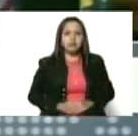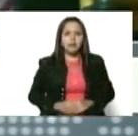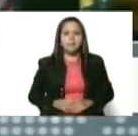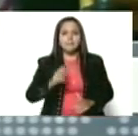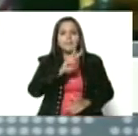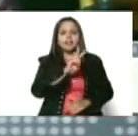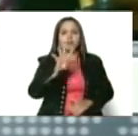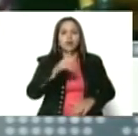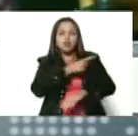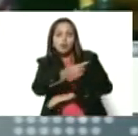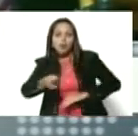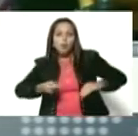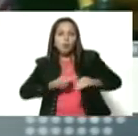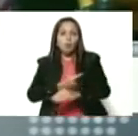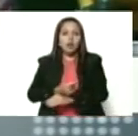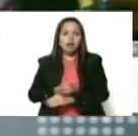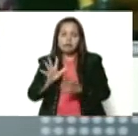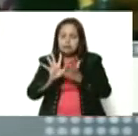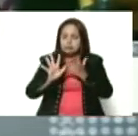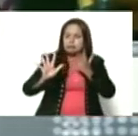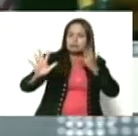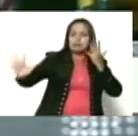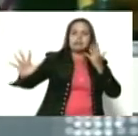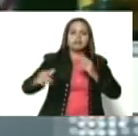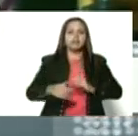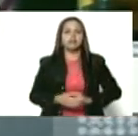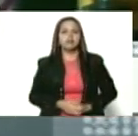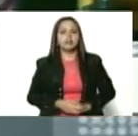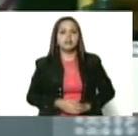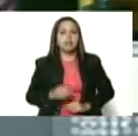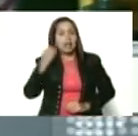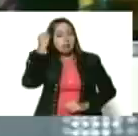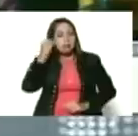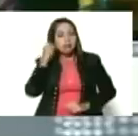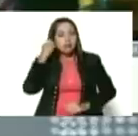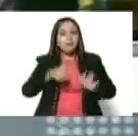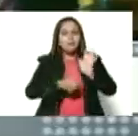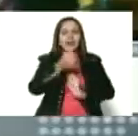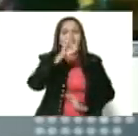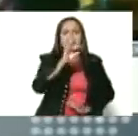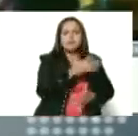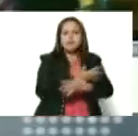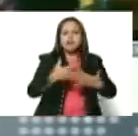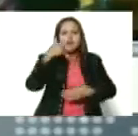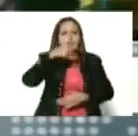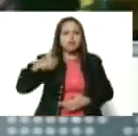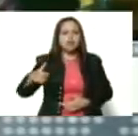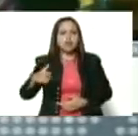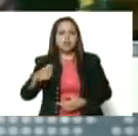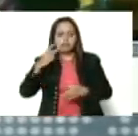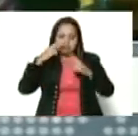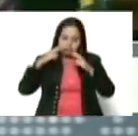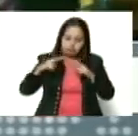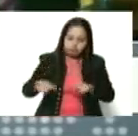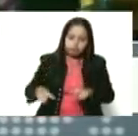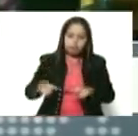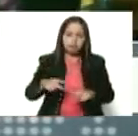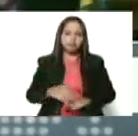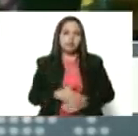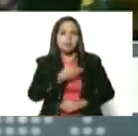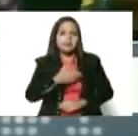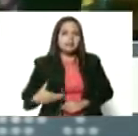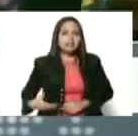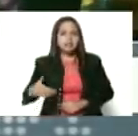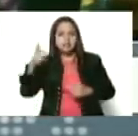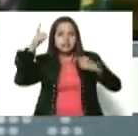durante 10 días. Se calcula que pasaron más de 3 millones de personas por ahí. Niños, niñas, jóvenes.